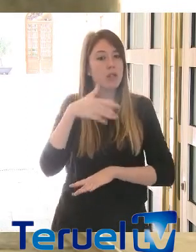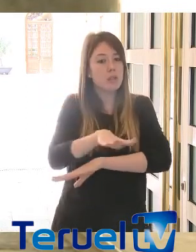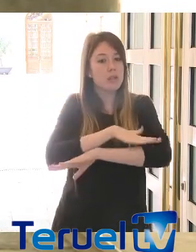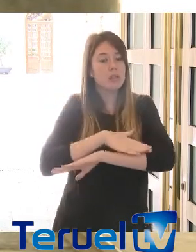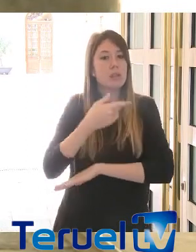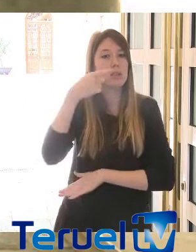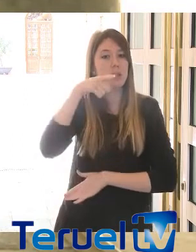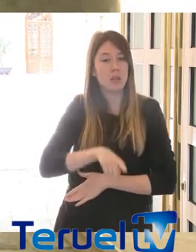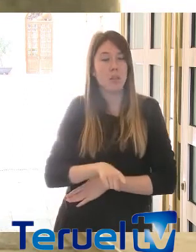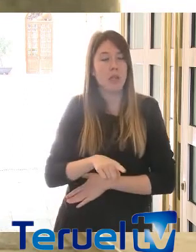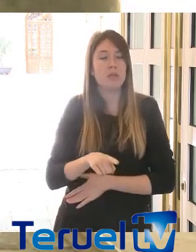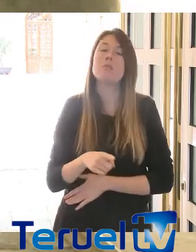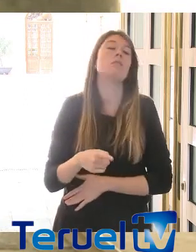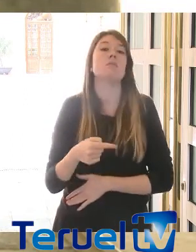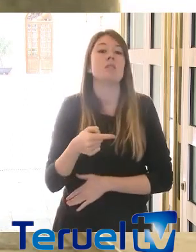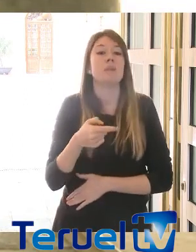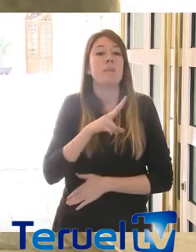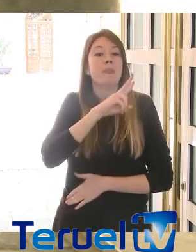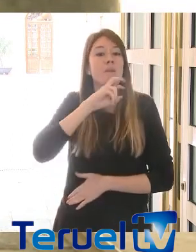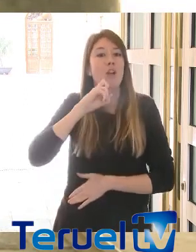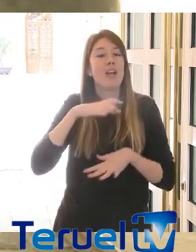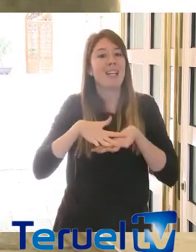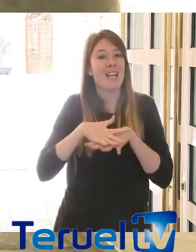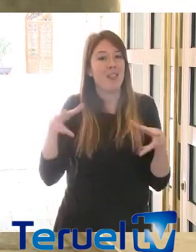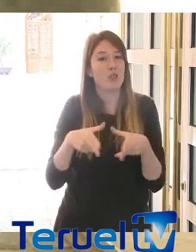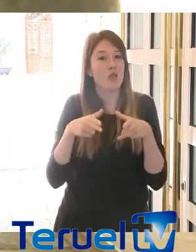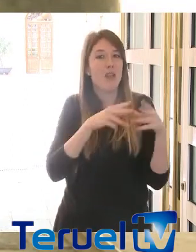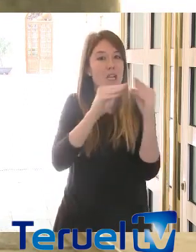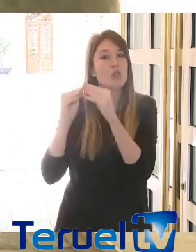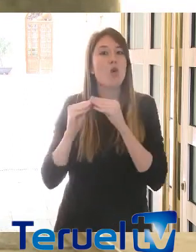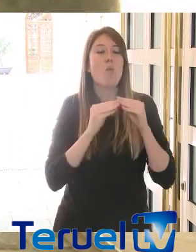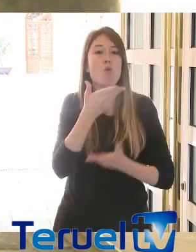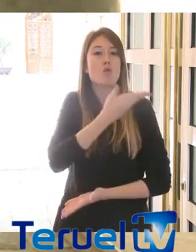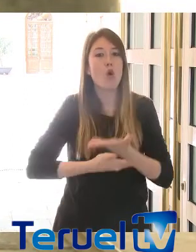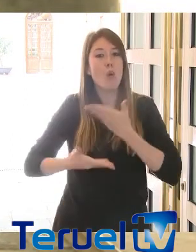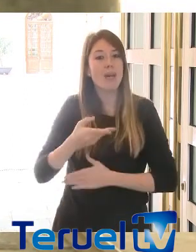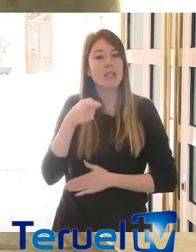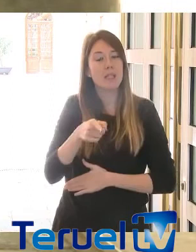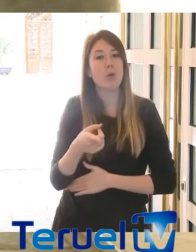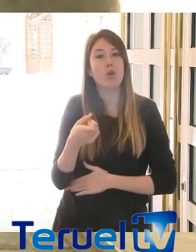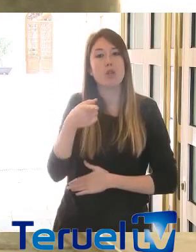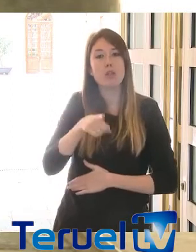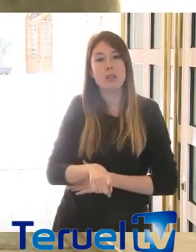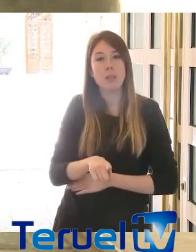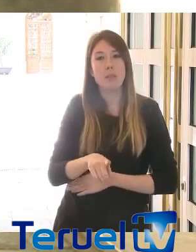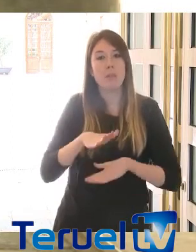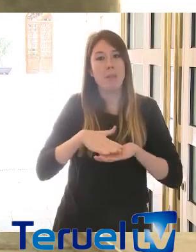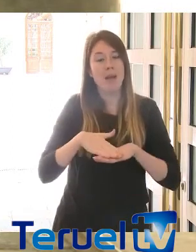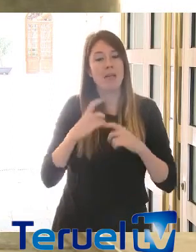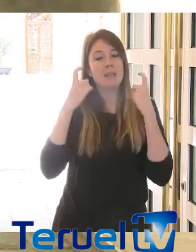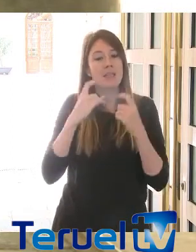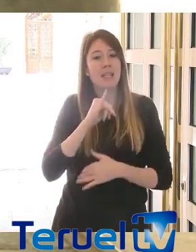escala planetaria me atrevería a decir que ha puesto en valor las redes sociales lo común, cooperativo y que por lo tanto eso tiene también que jalonar la salida de la crisis.